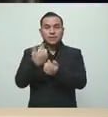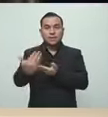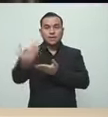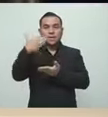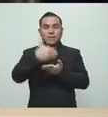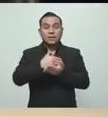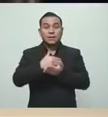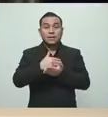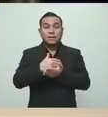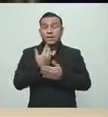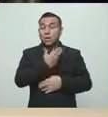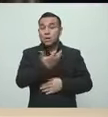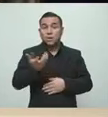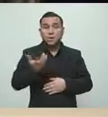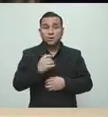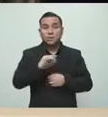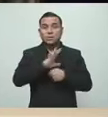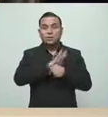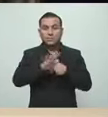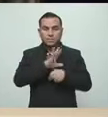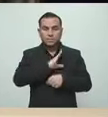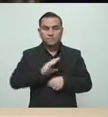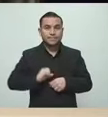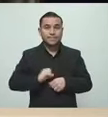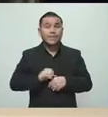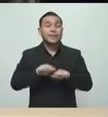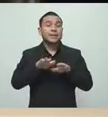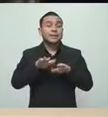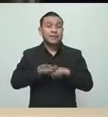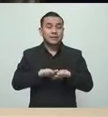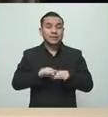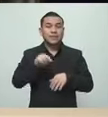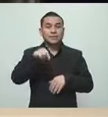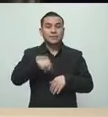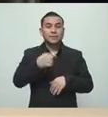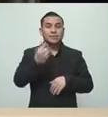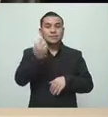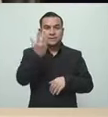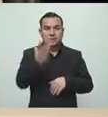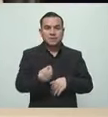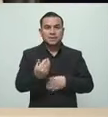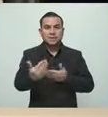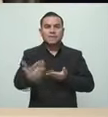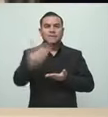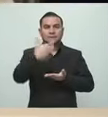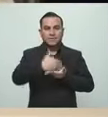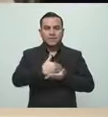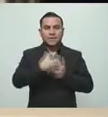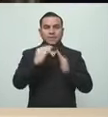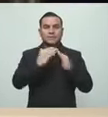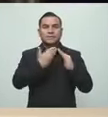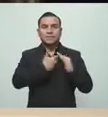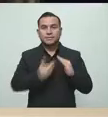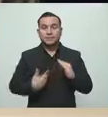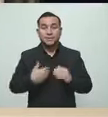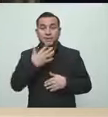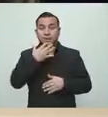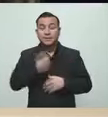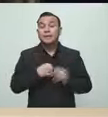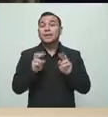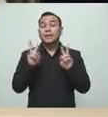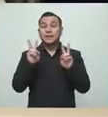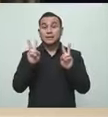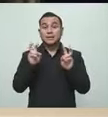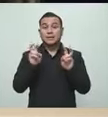directores de hospitales también, gracias por estar aquí acompañándonos. La verdad es que el tema,